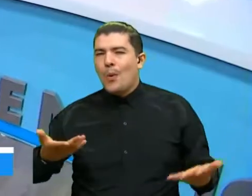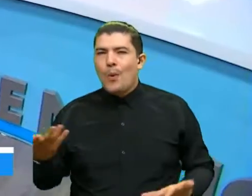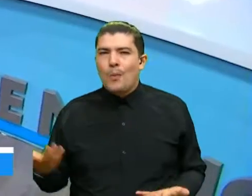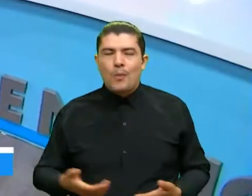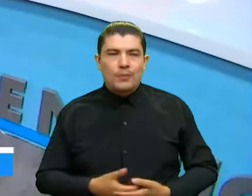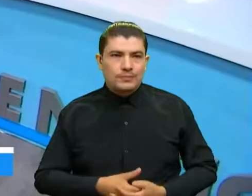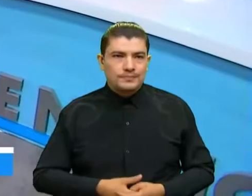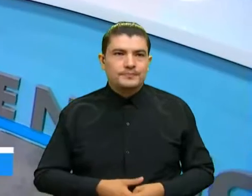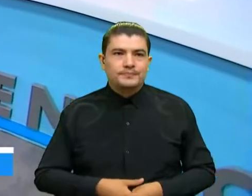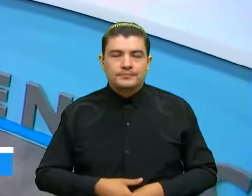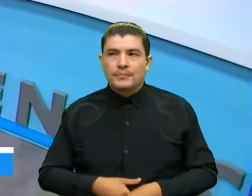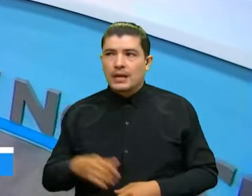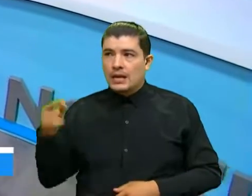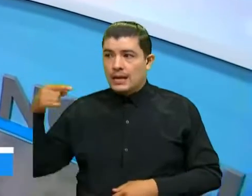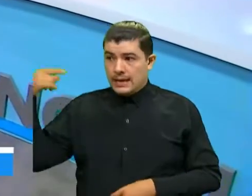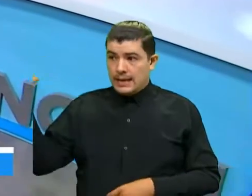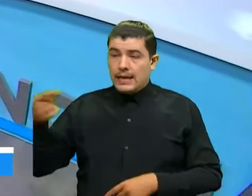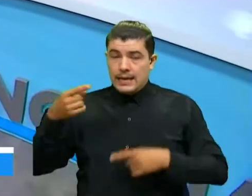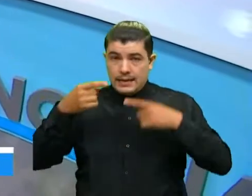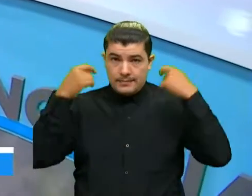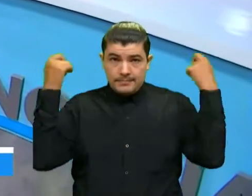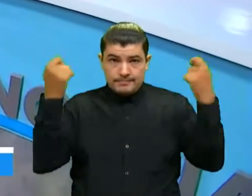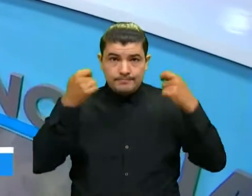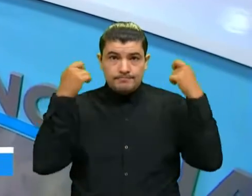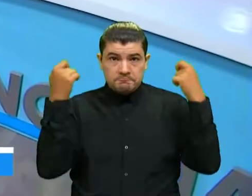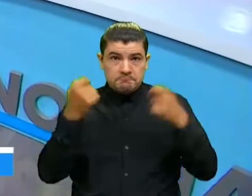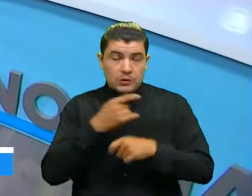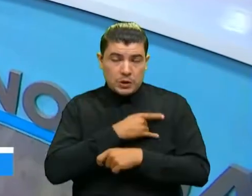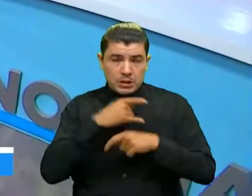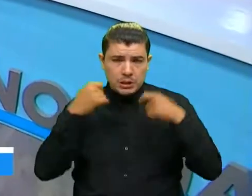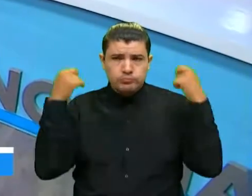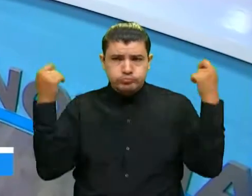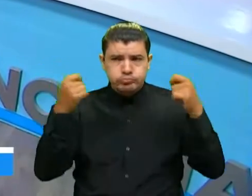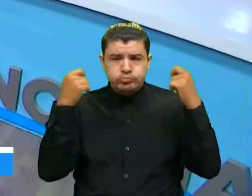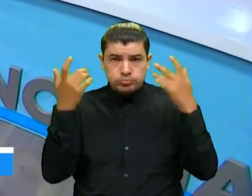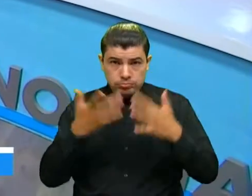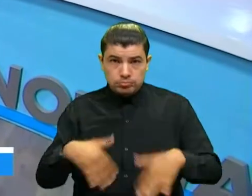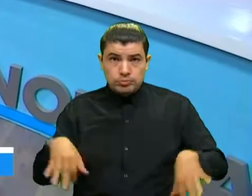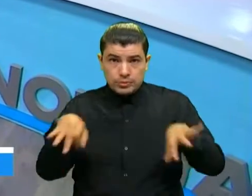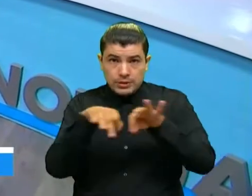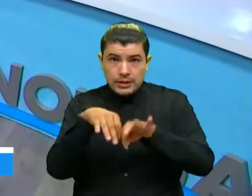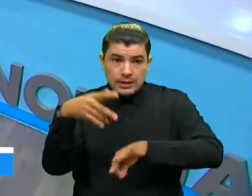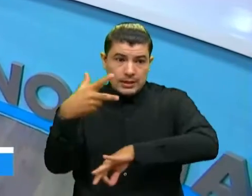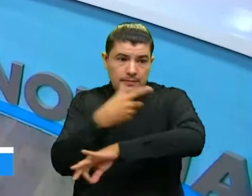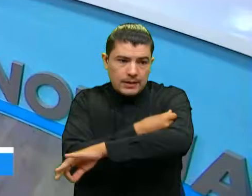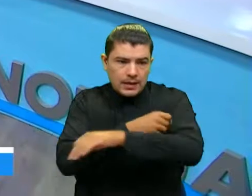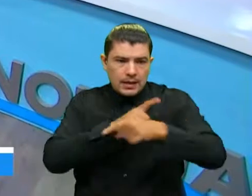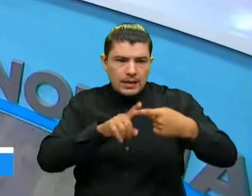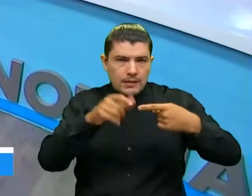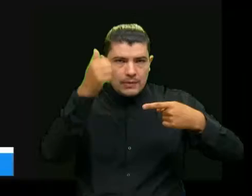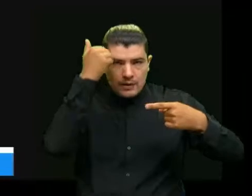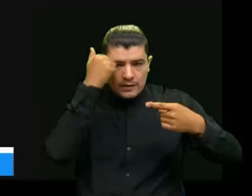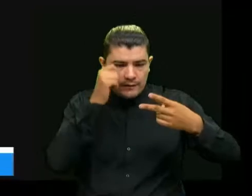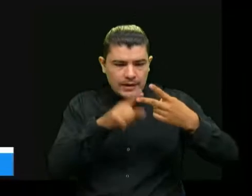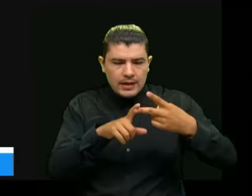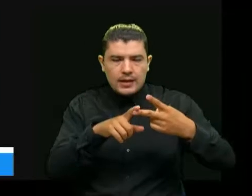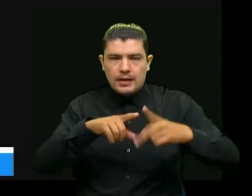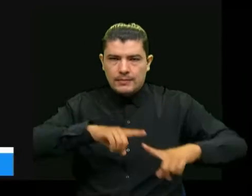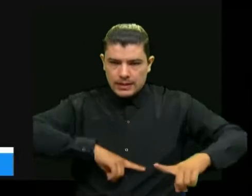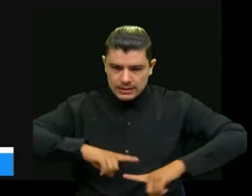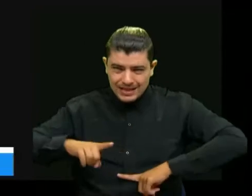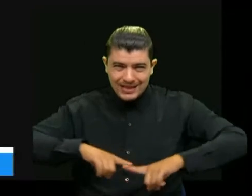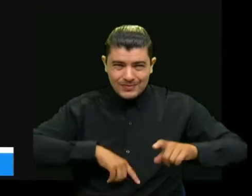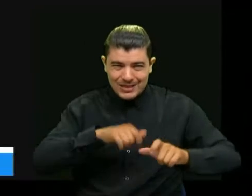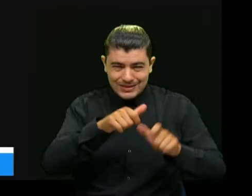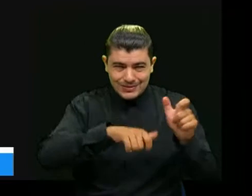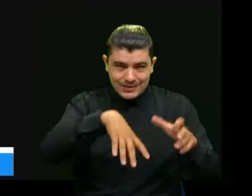Pues hemos logrado generar unas campañas importantes de vacunación tanto para los docentes como para el personal administrativo y sobre